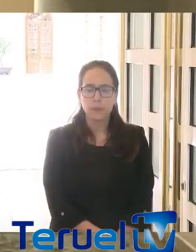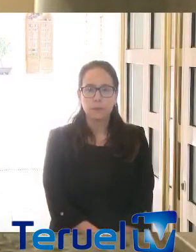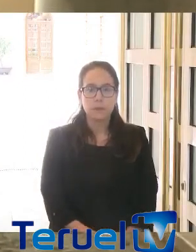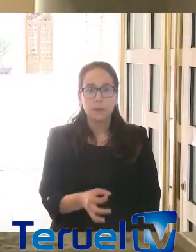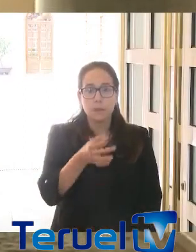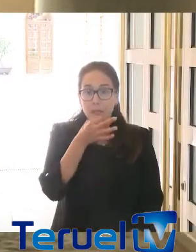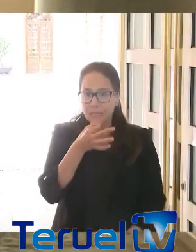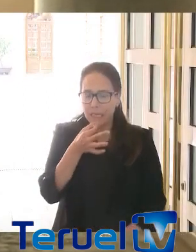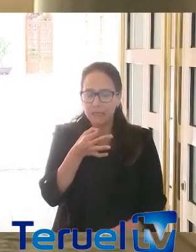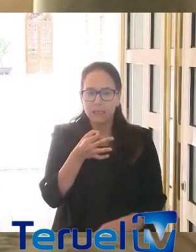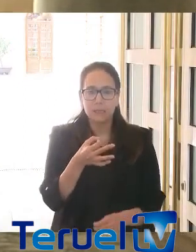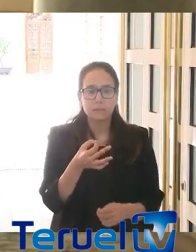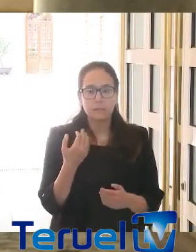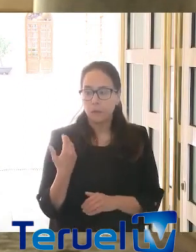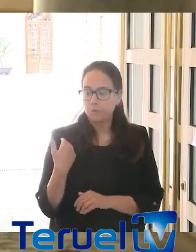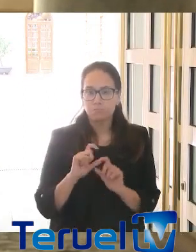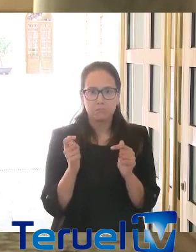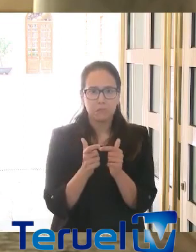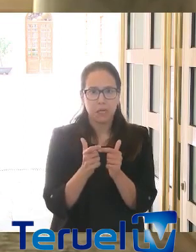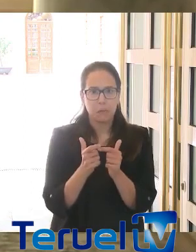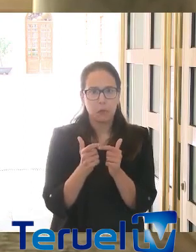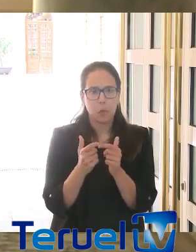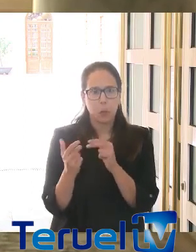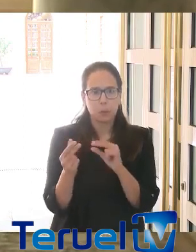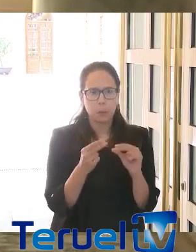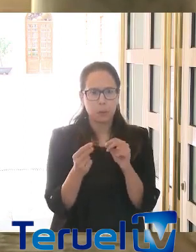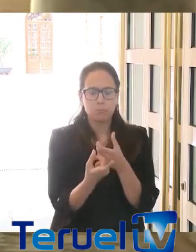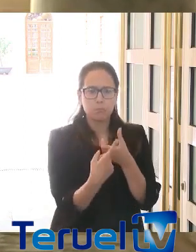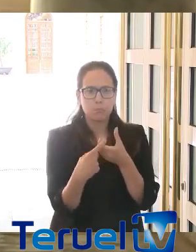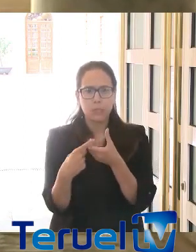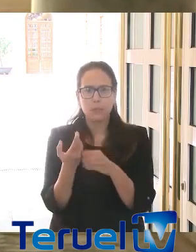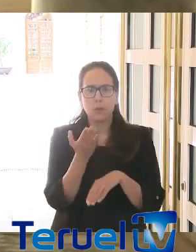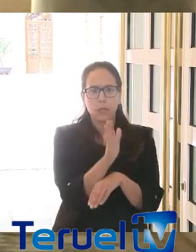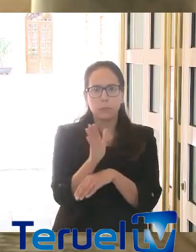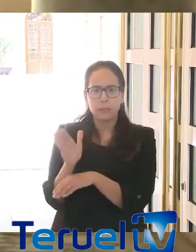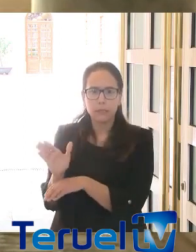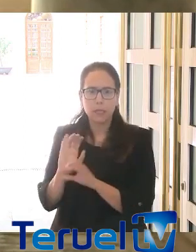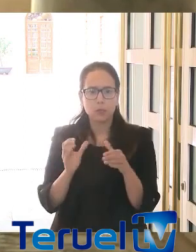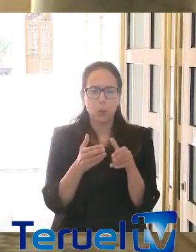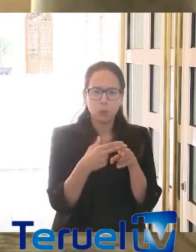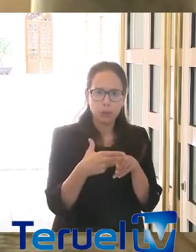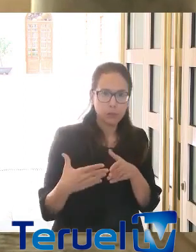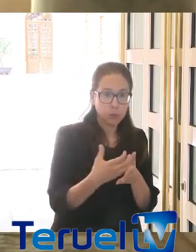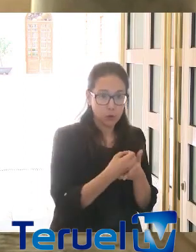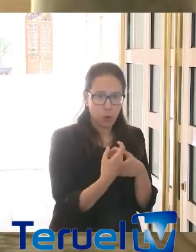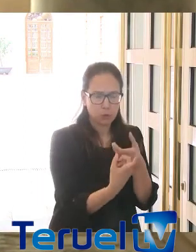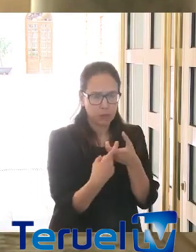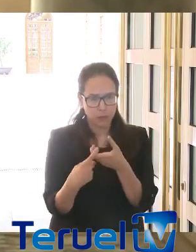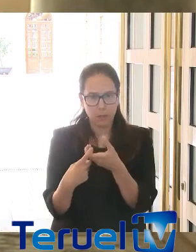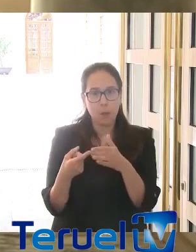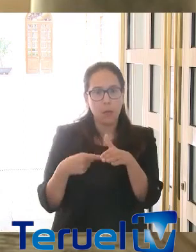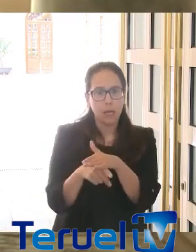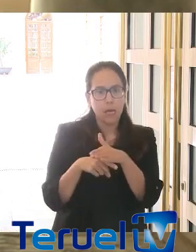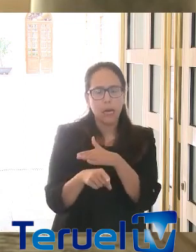Buenas tardes. Hemos celebrado una reunión en la que han participado los representantes de todos los grupos políticos, los agentes